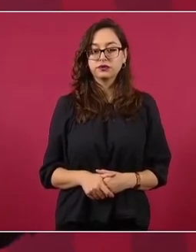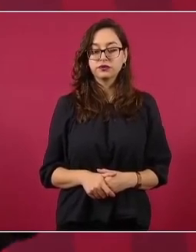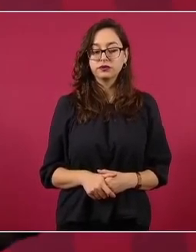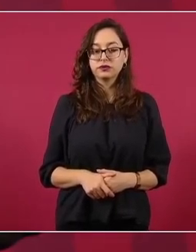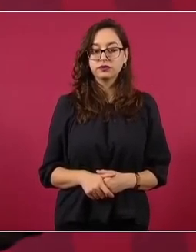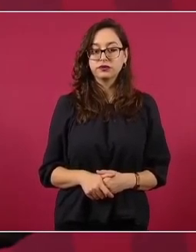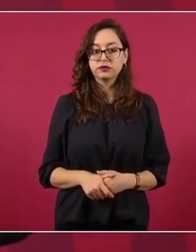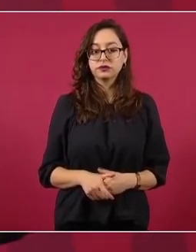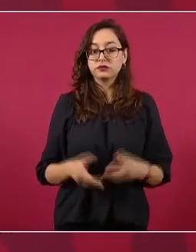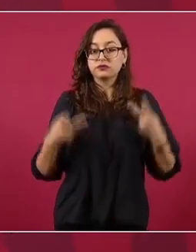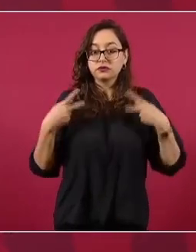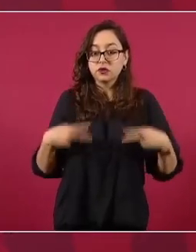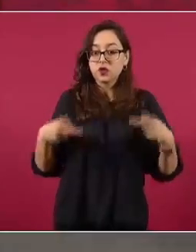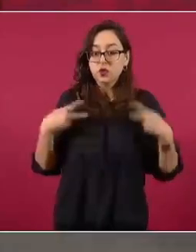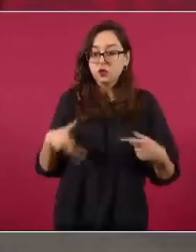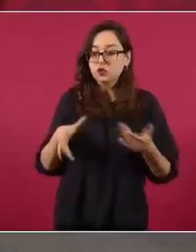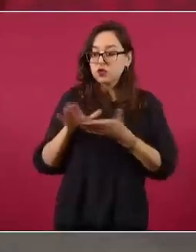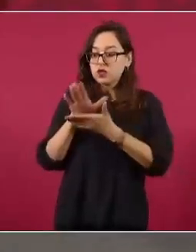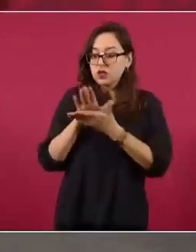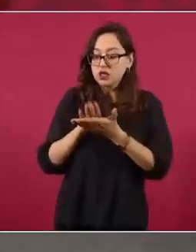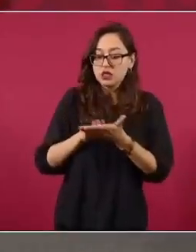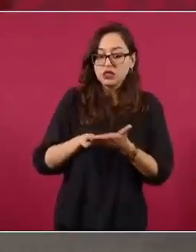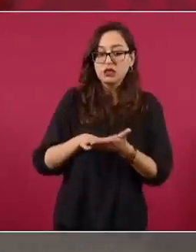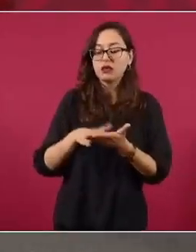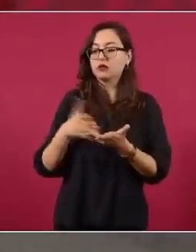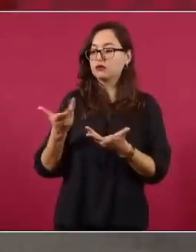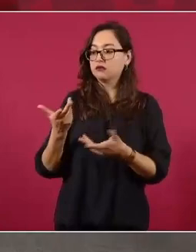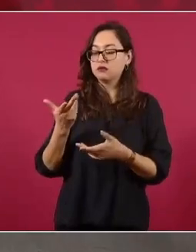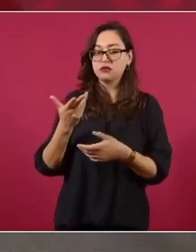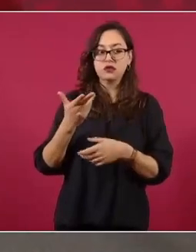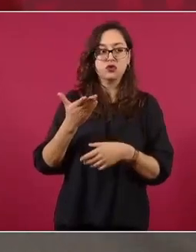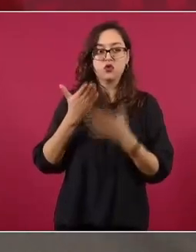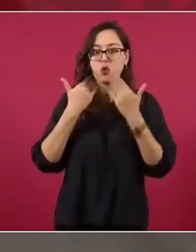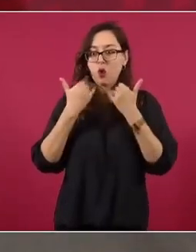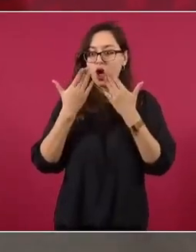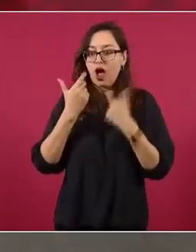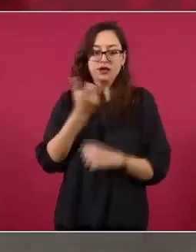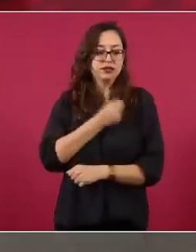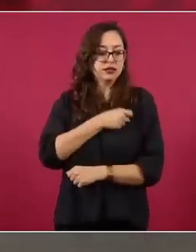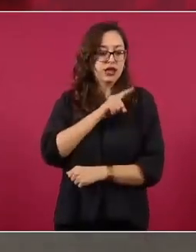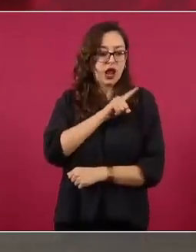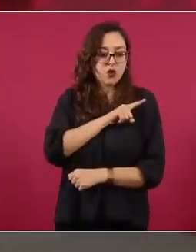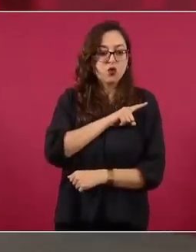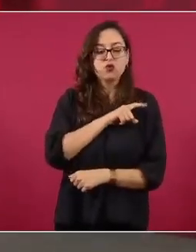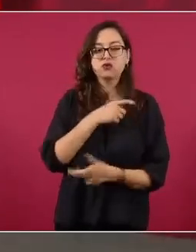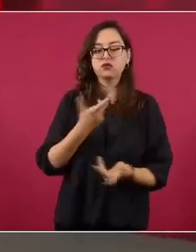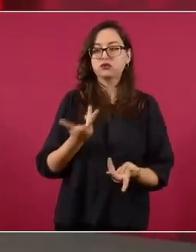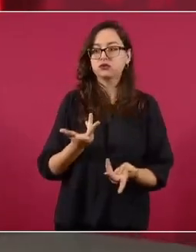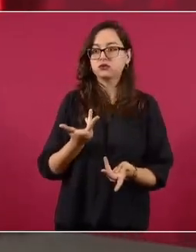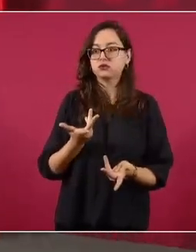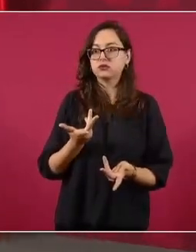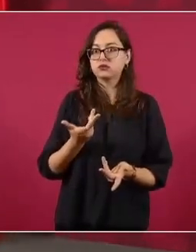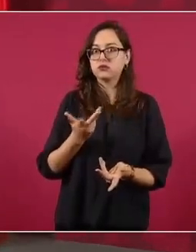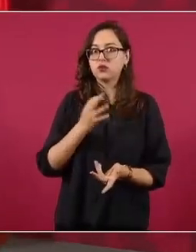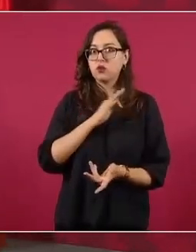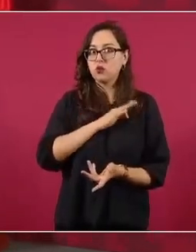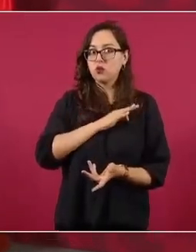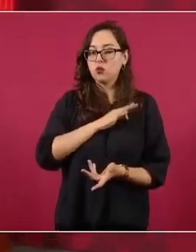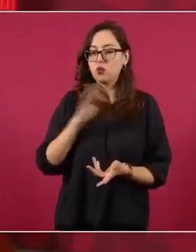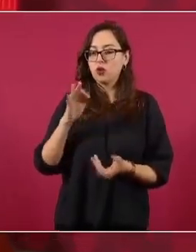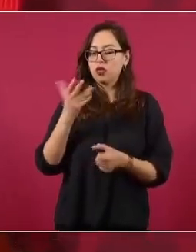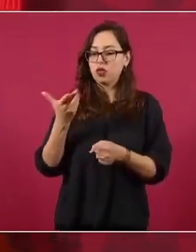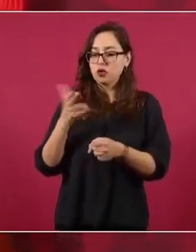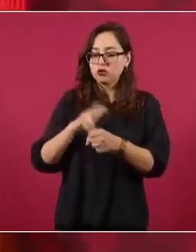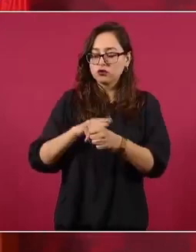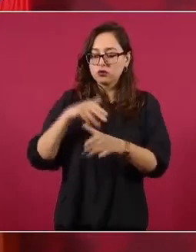una gente humilde que no tiene atención médica, va a poder ir a un hospital y